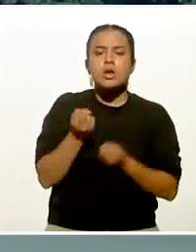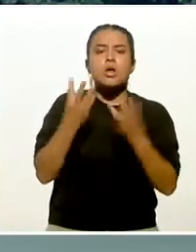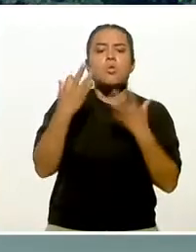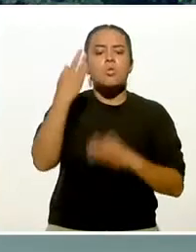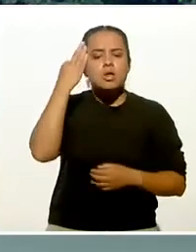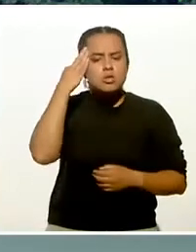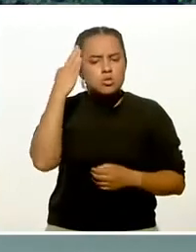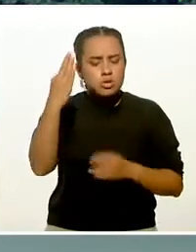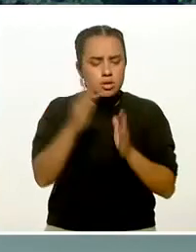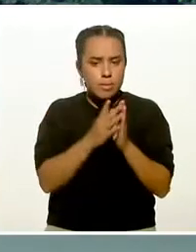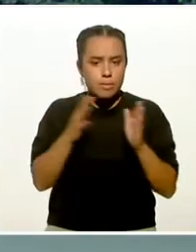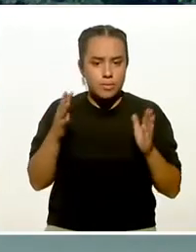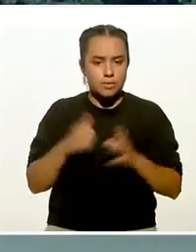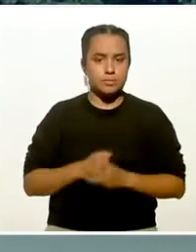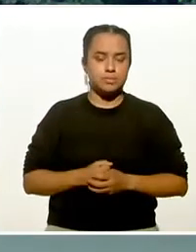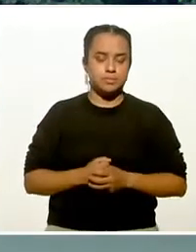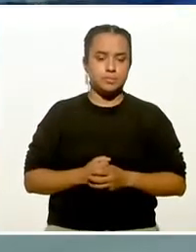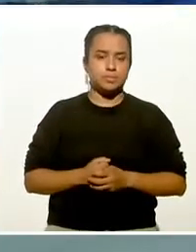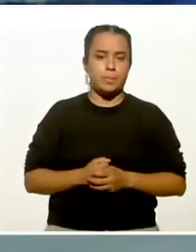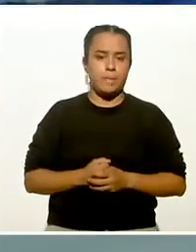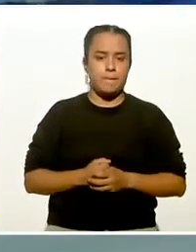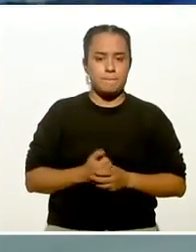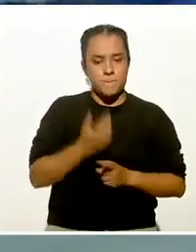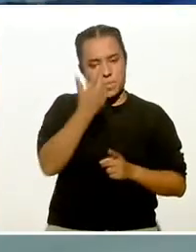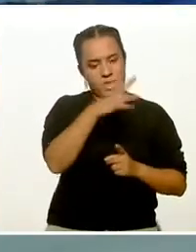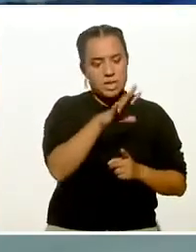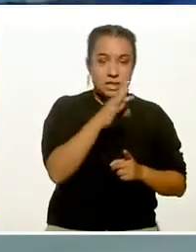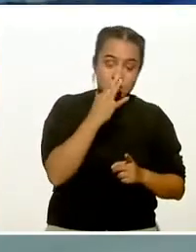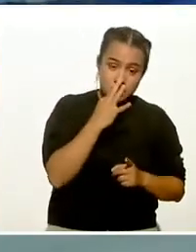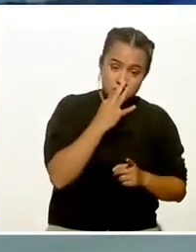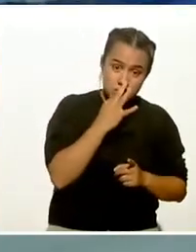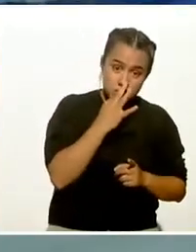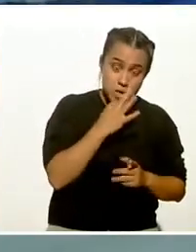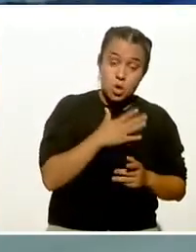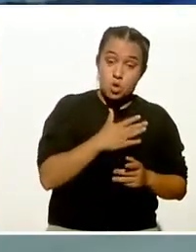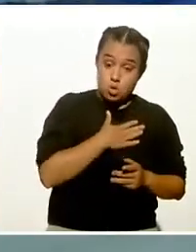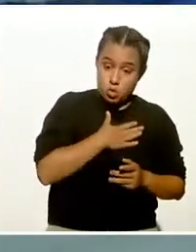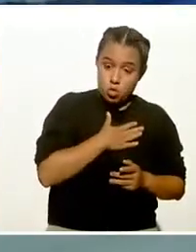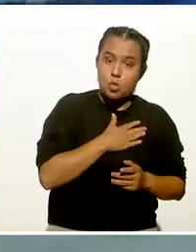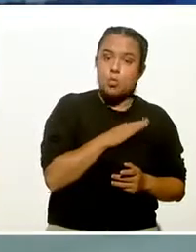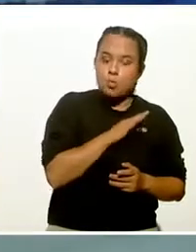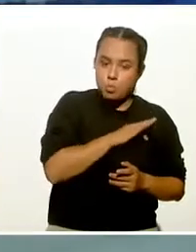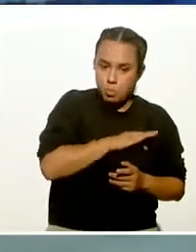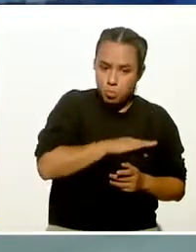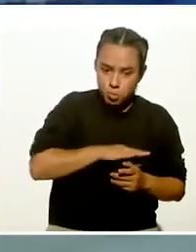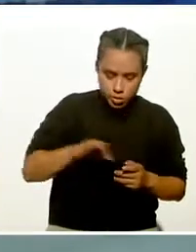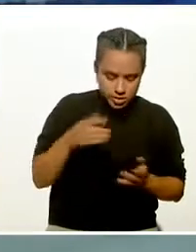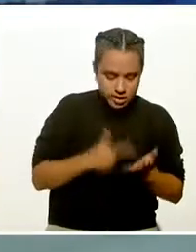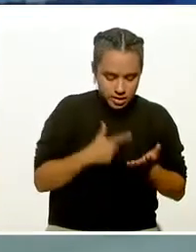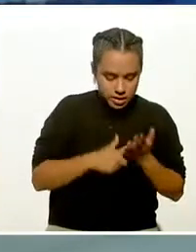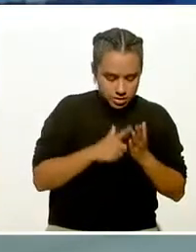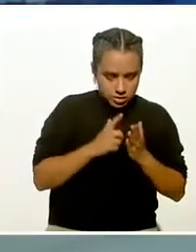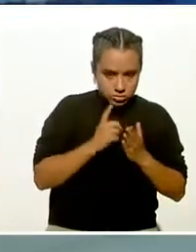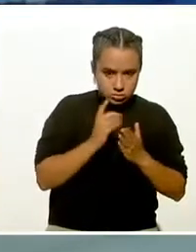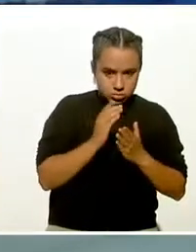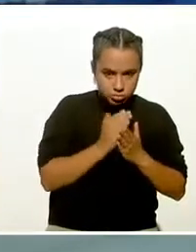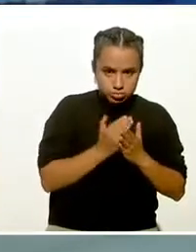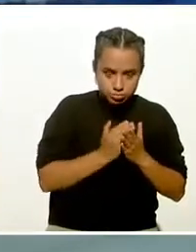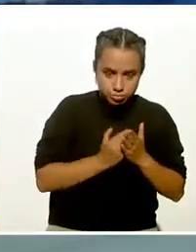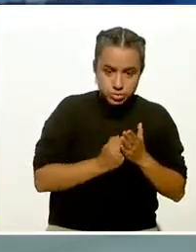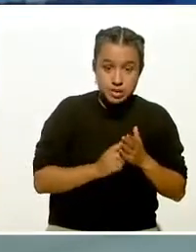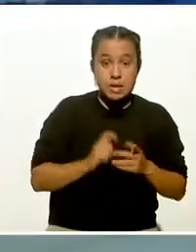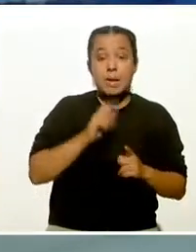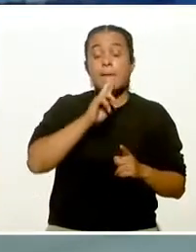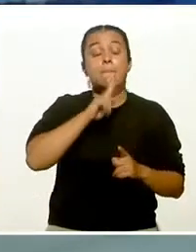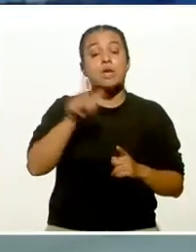o menos. A partir de 10 minutos, yo ya puedo empezar a oxidar las grasas. Lo ideal es hacerlo media hora